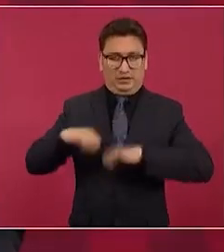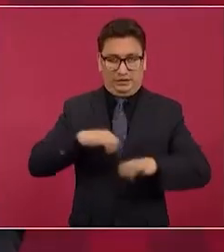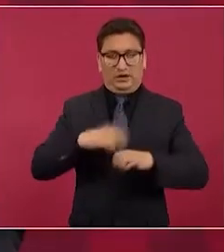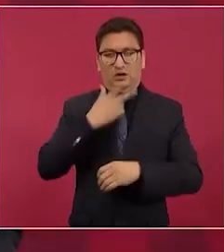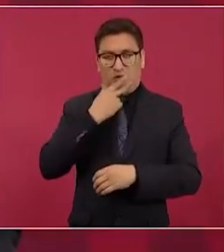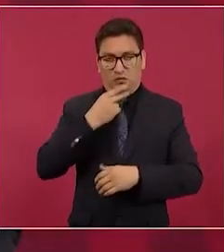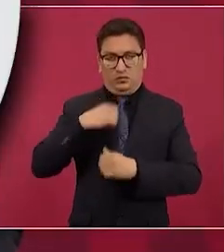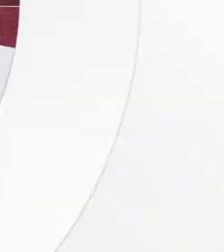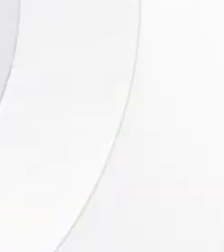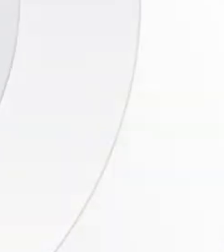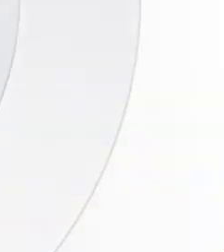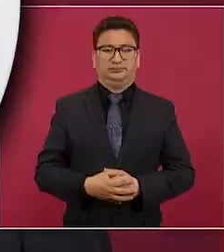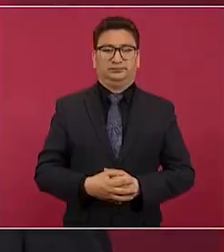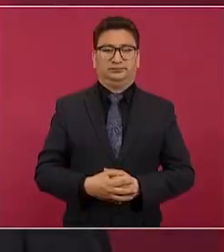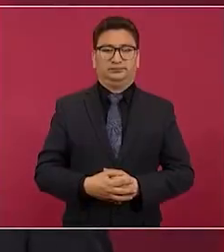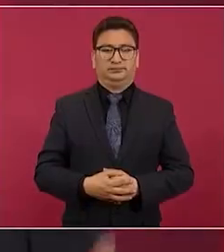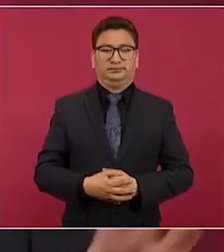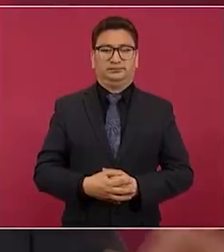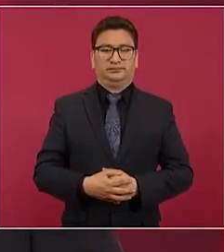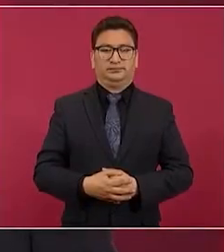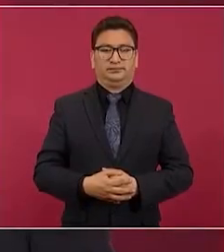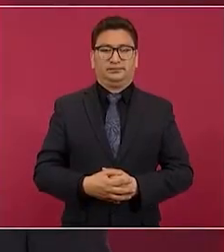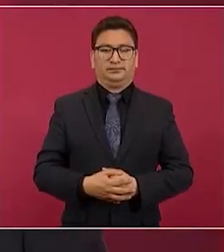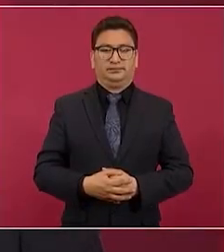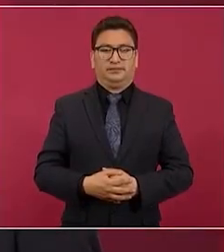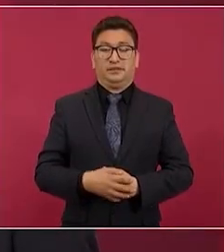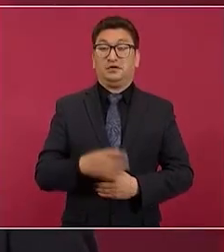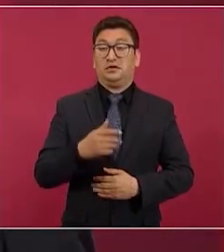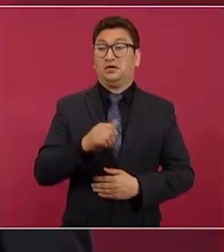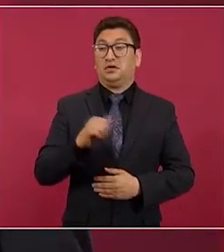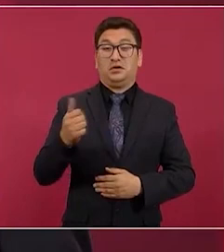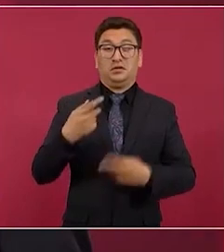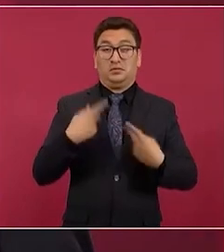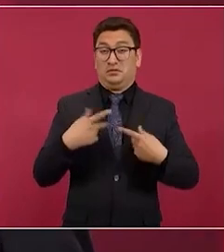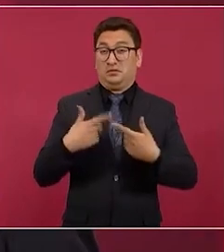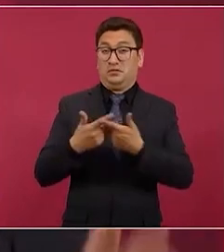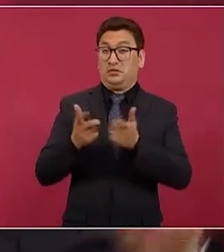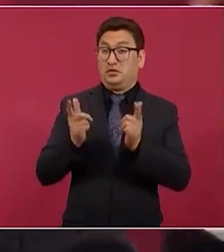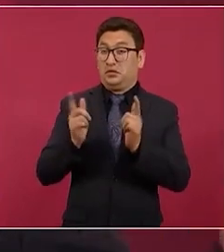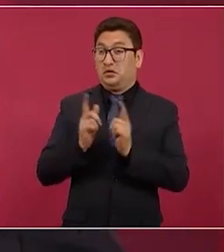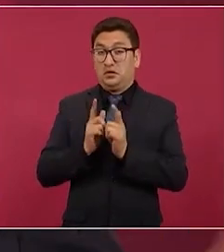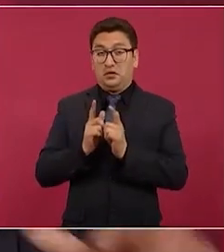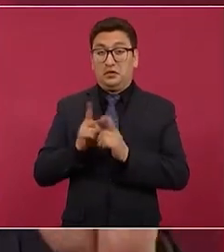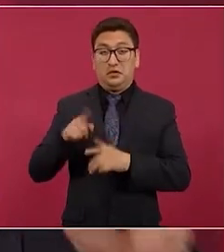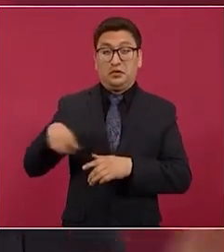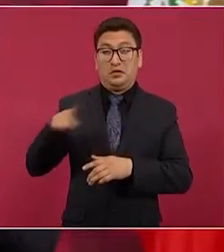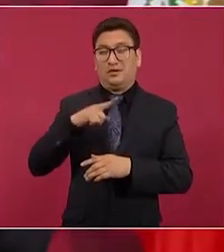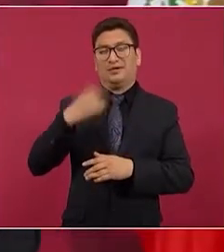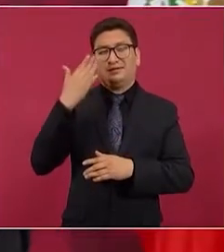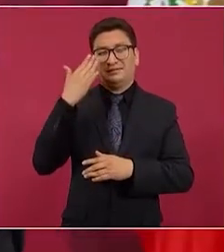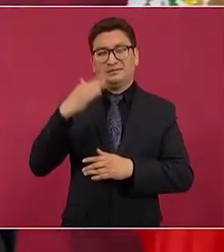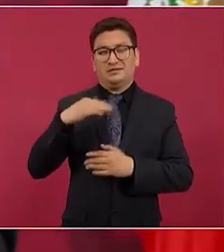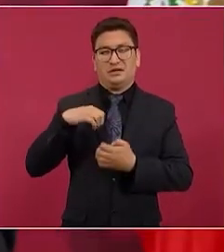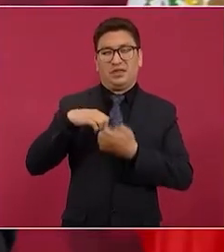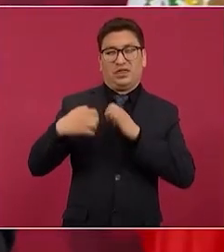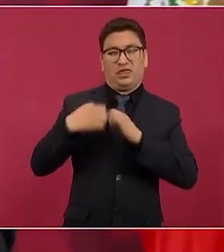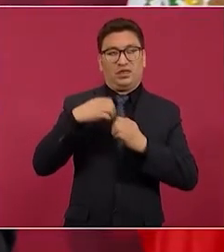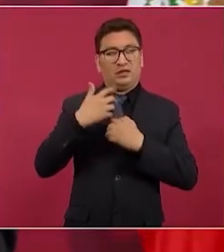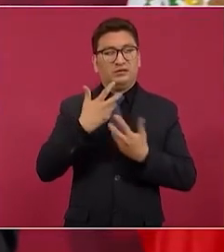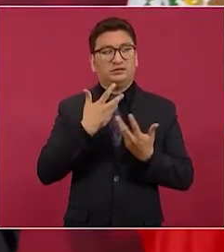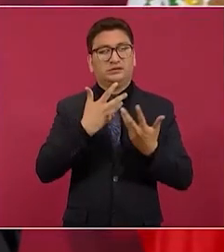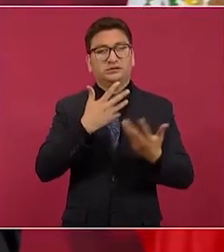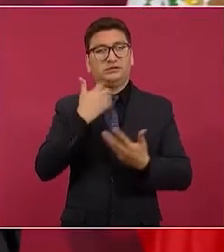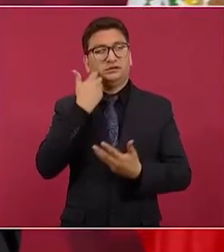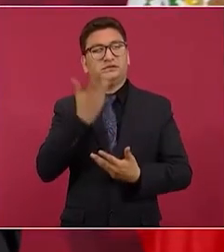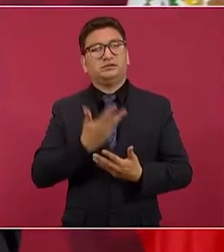buen trabajo. Nuestros adversarios esperando que se incendiara